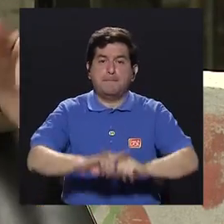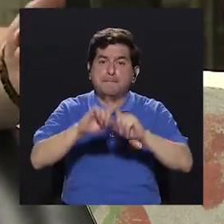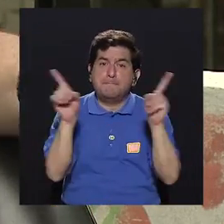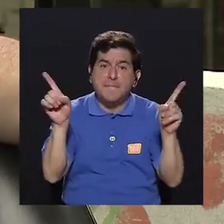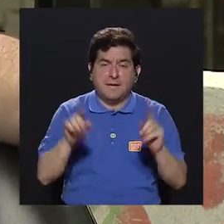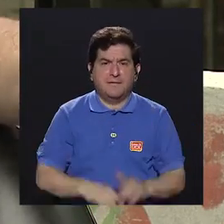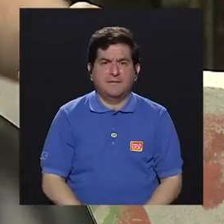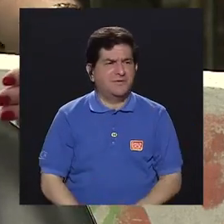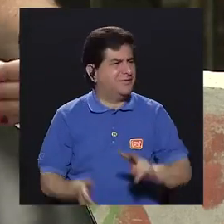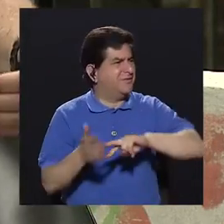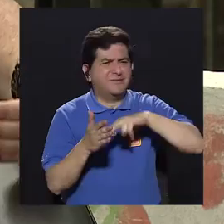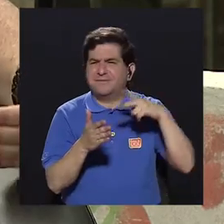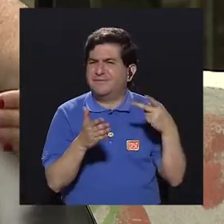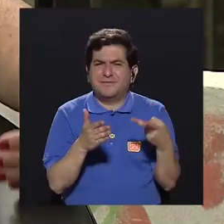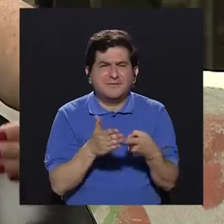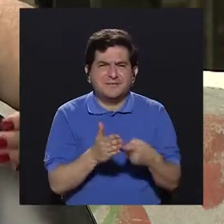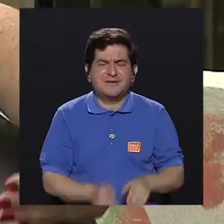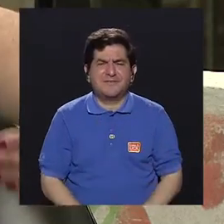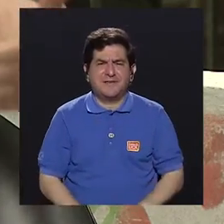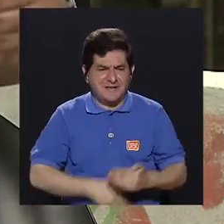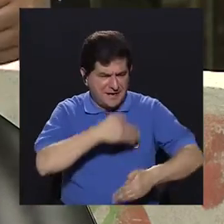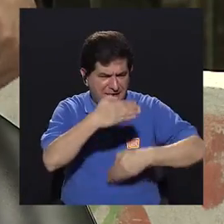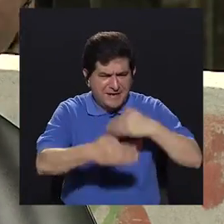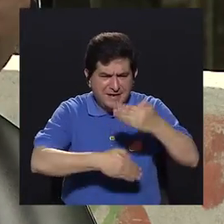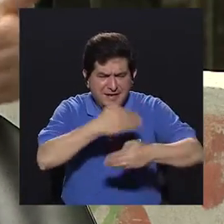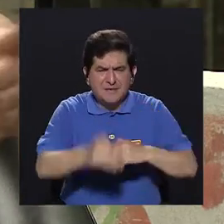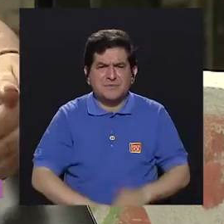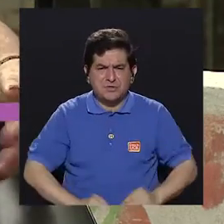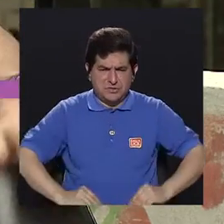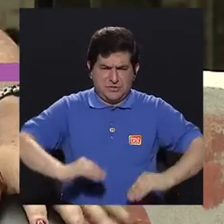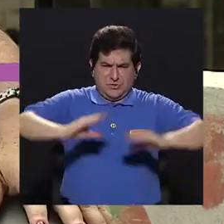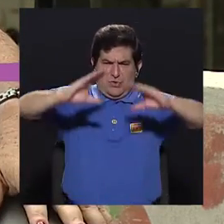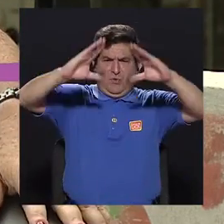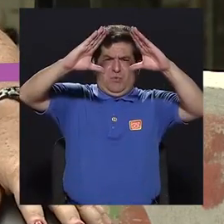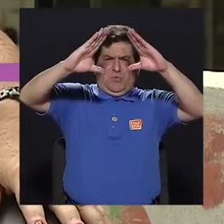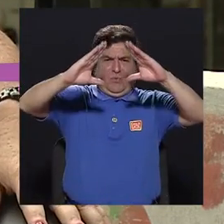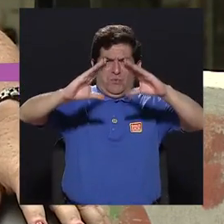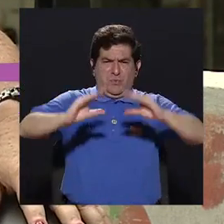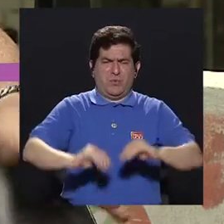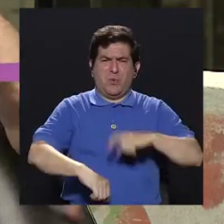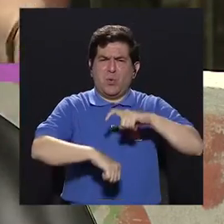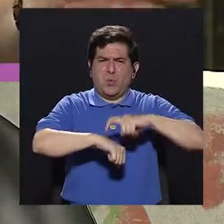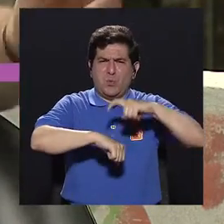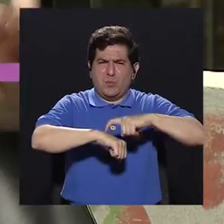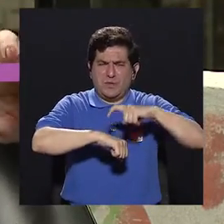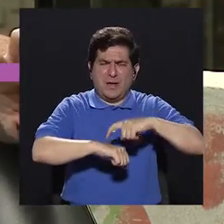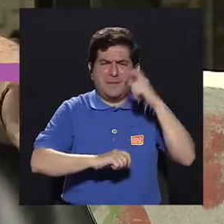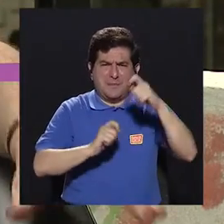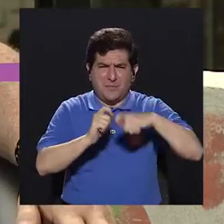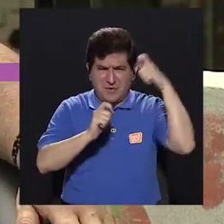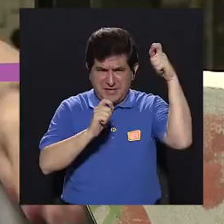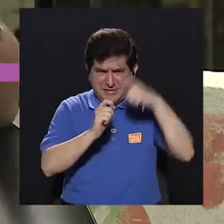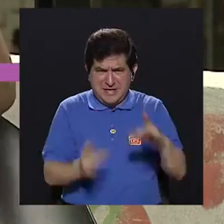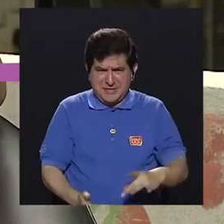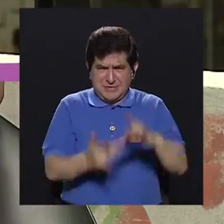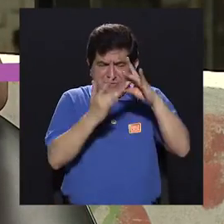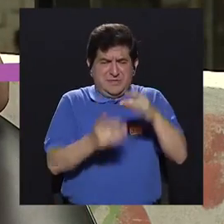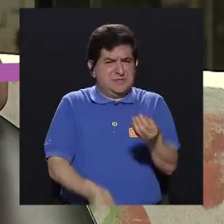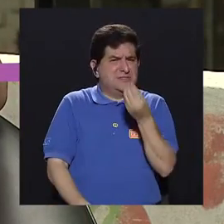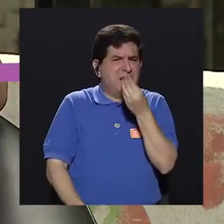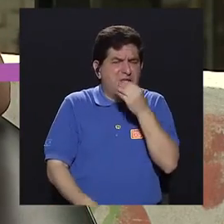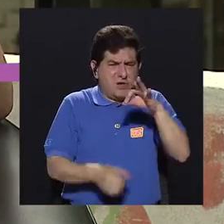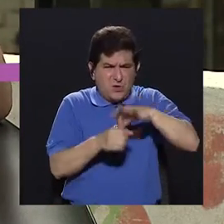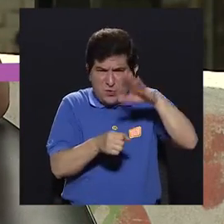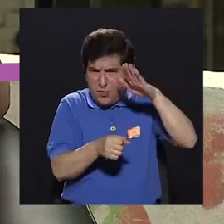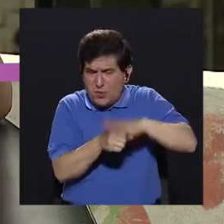es que durante el día haya un momento especial para comer semillas.